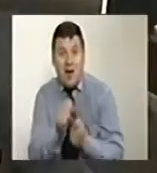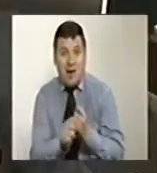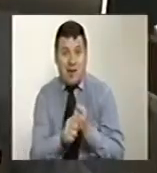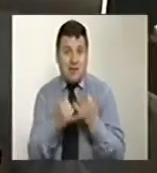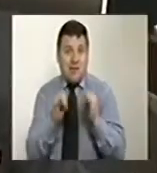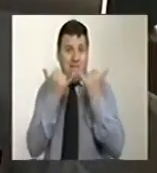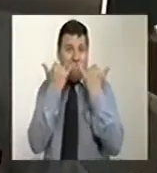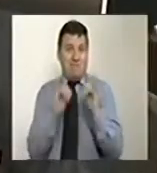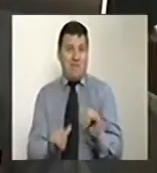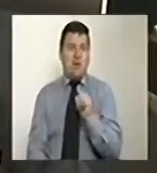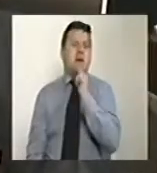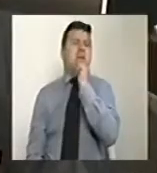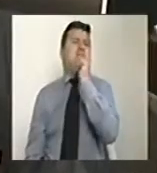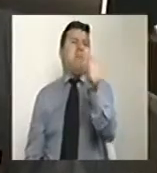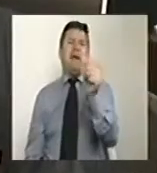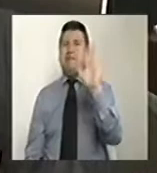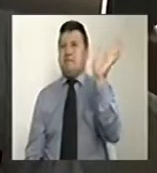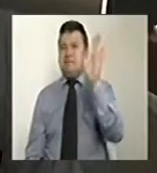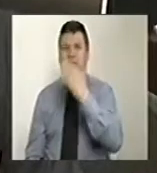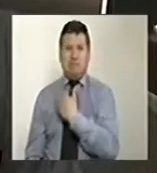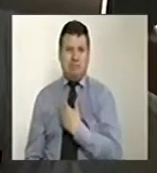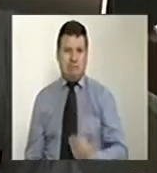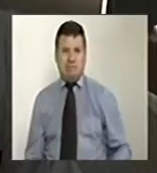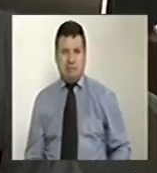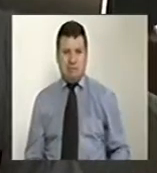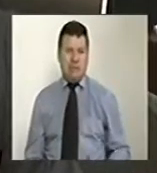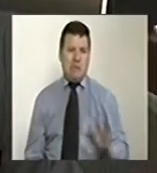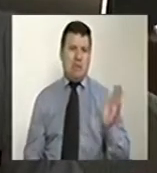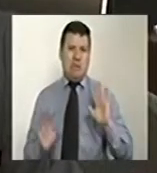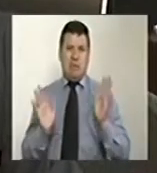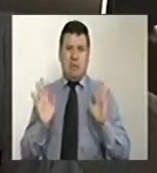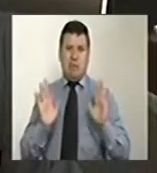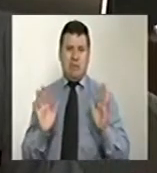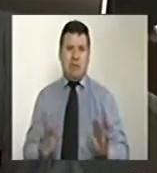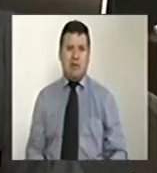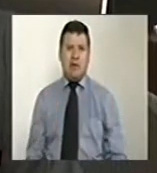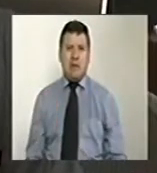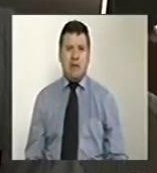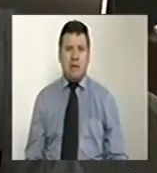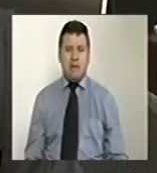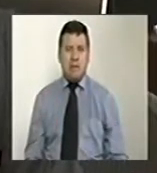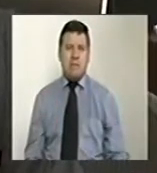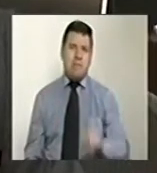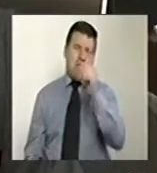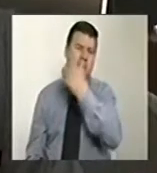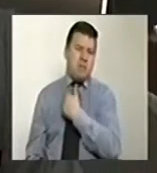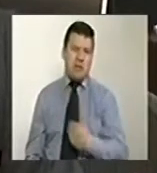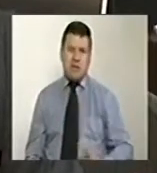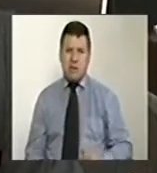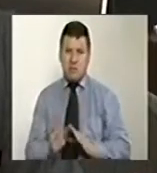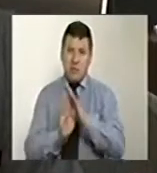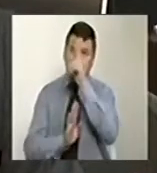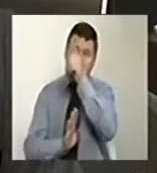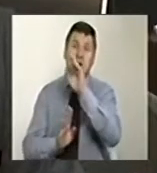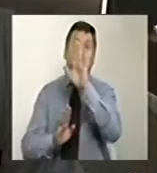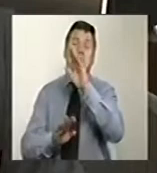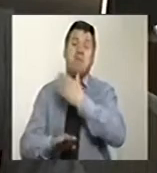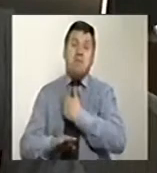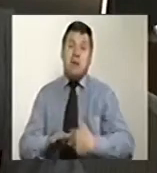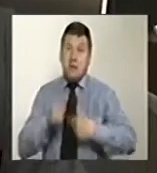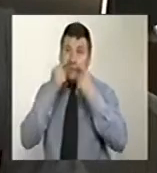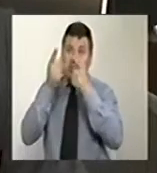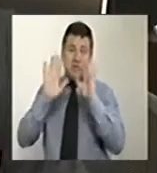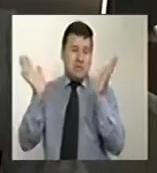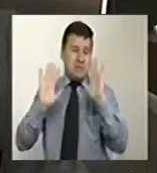para que finalice el peor gobierno de la historia de este país. Presidente más impopular que ha